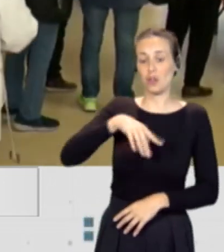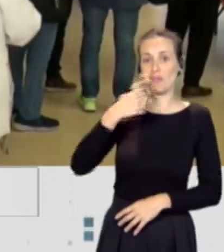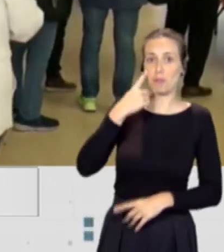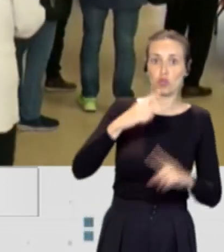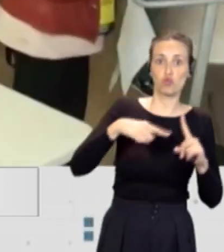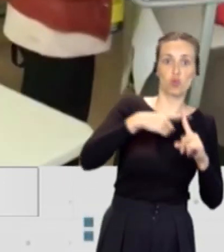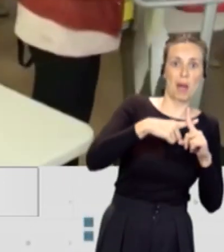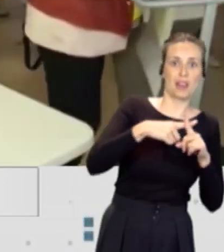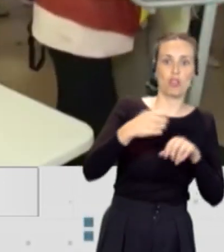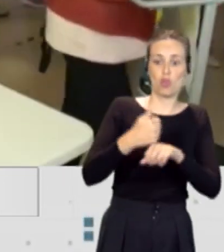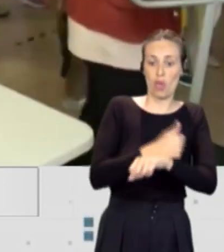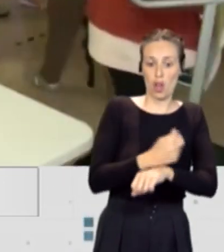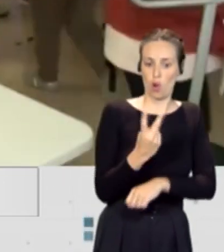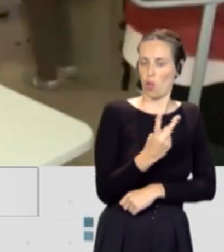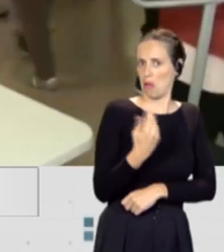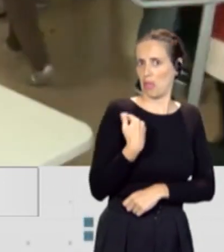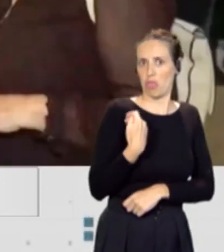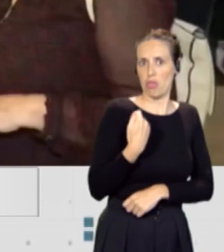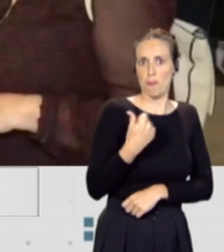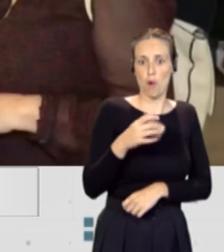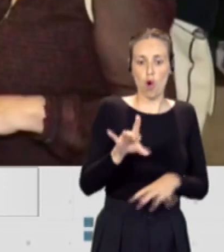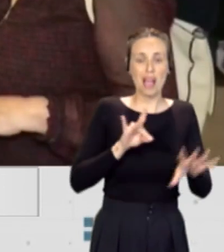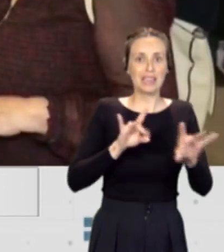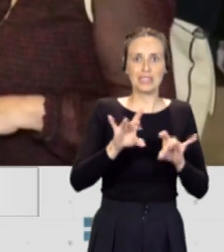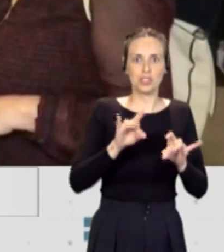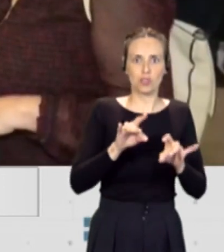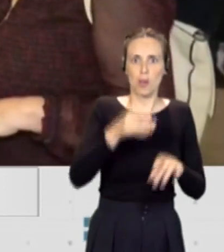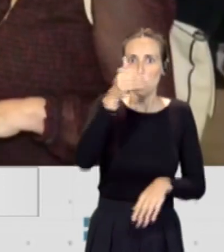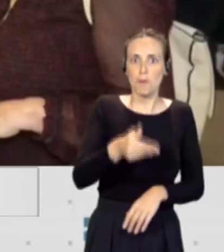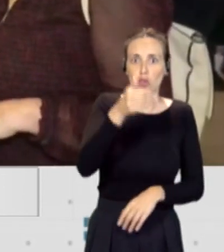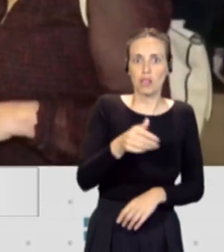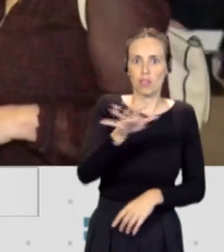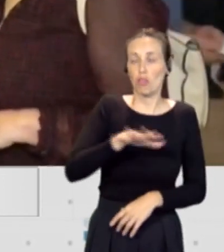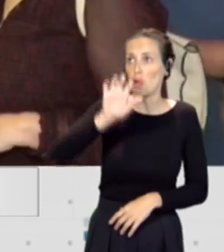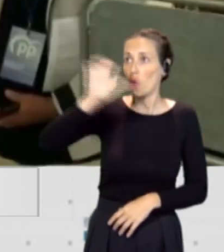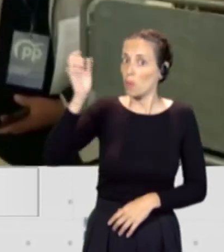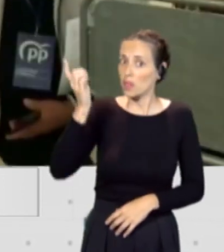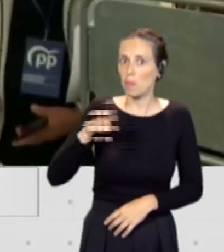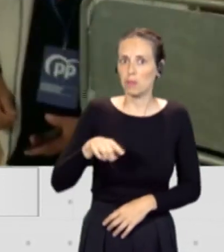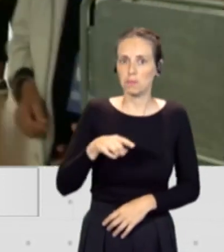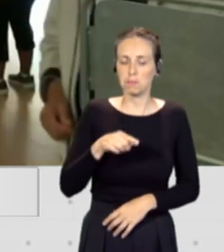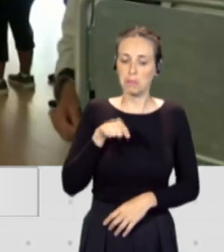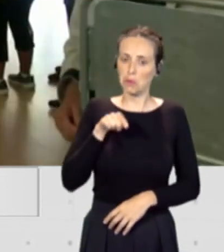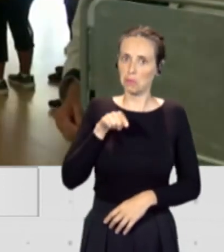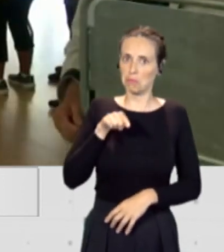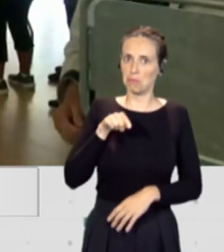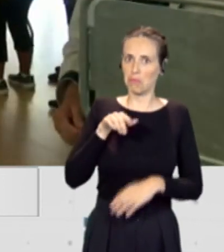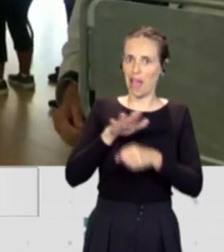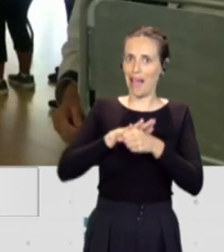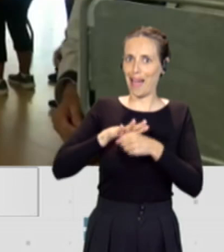partidos que hasta hace poco fueron decisivos en las elecciones en Europa también, pues desaparecen de este tipo de